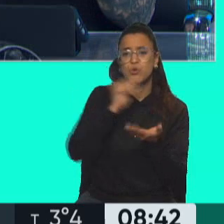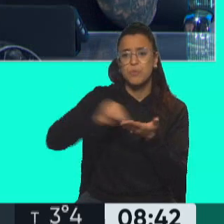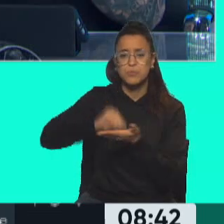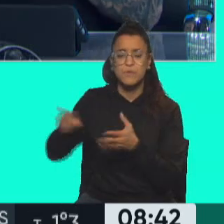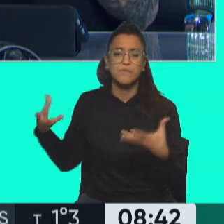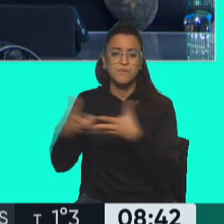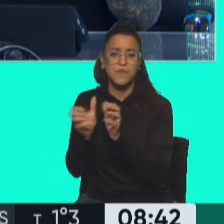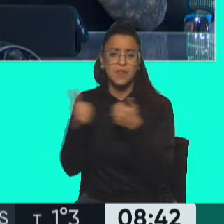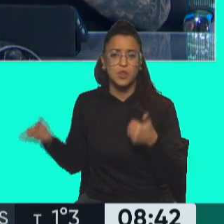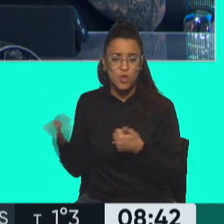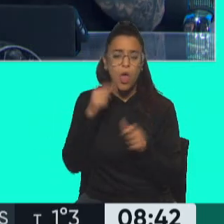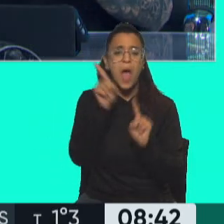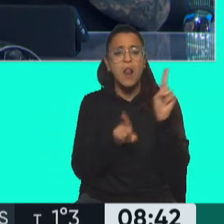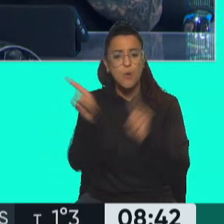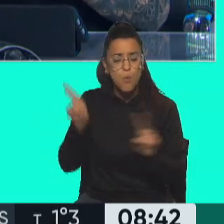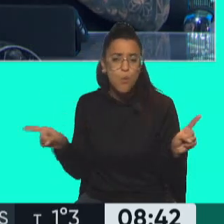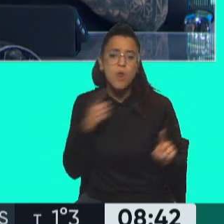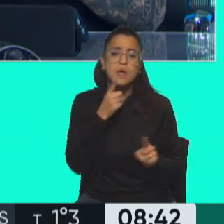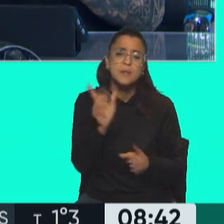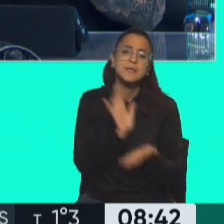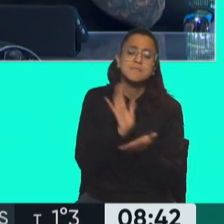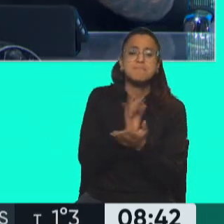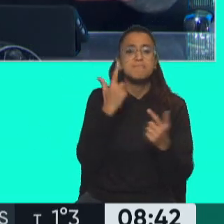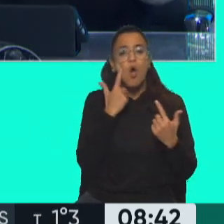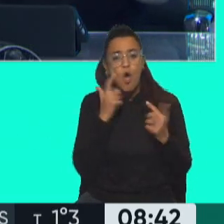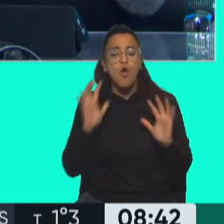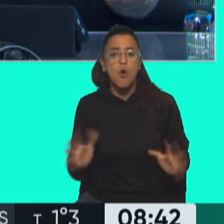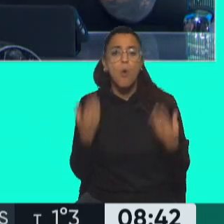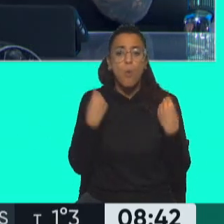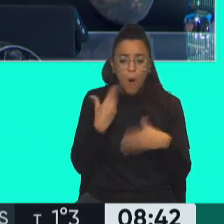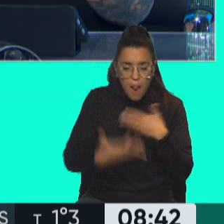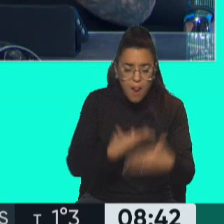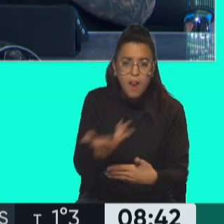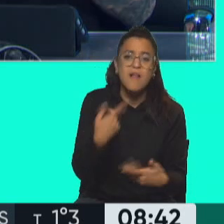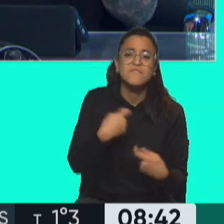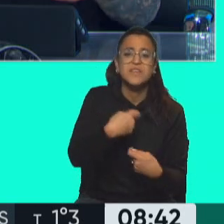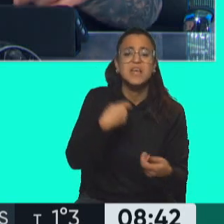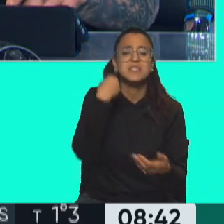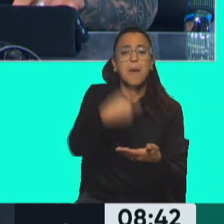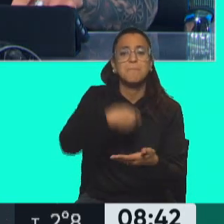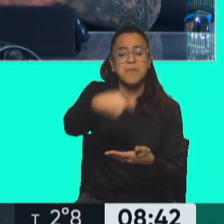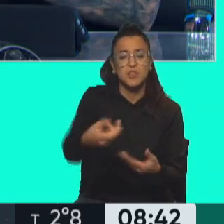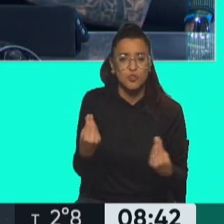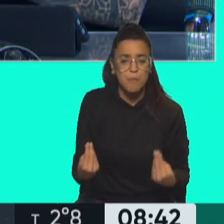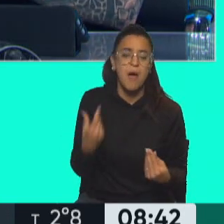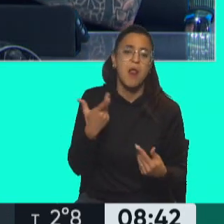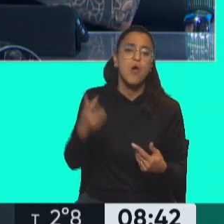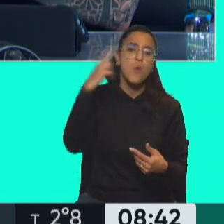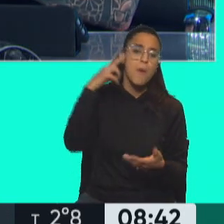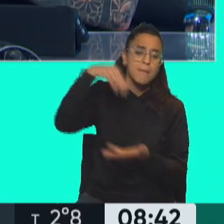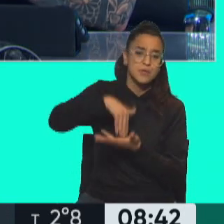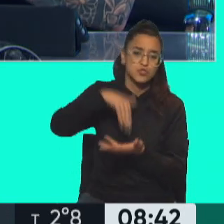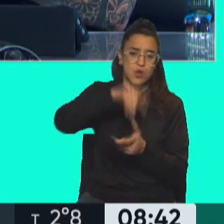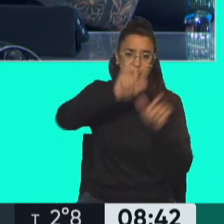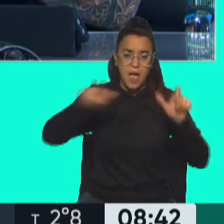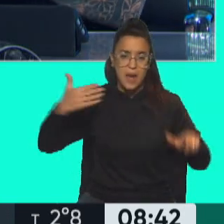del Frente de Todos. Algunos ponen algún reparo sobre, bueno, cuál va a ser el financiamiento para alcanzar a 9 millones de